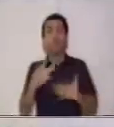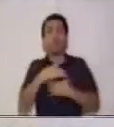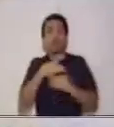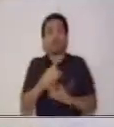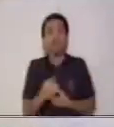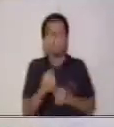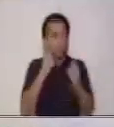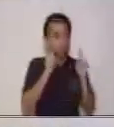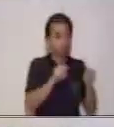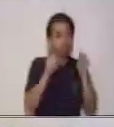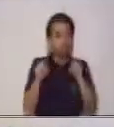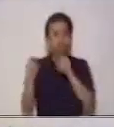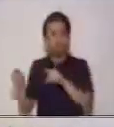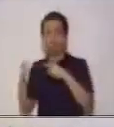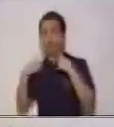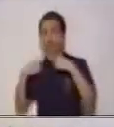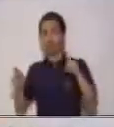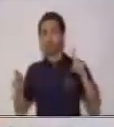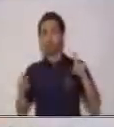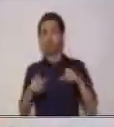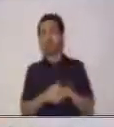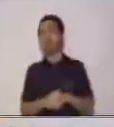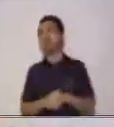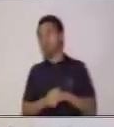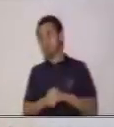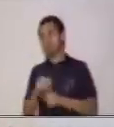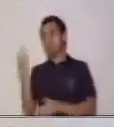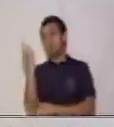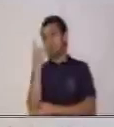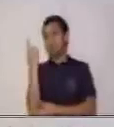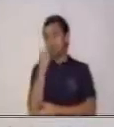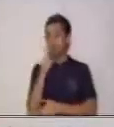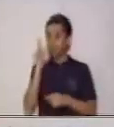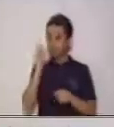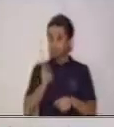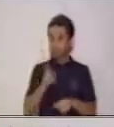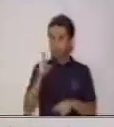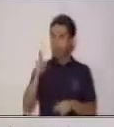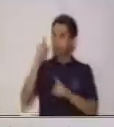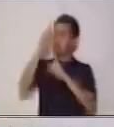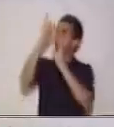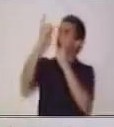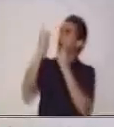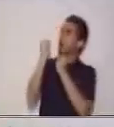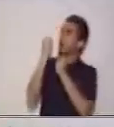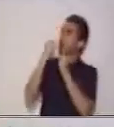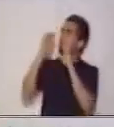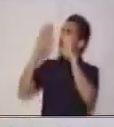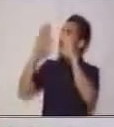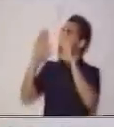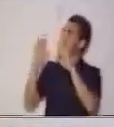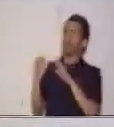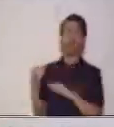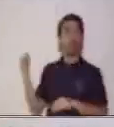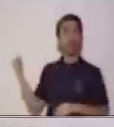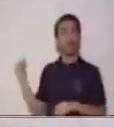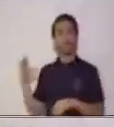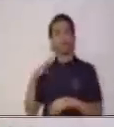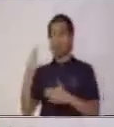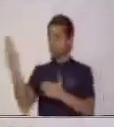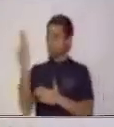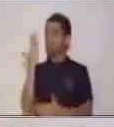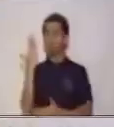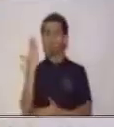personas. Entonces, es muy importante que tú te hagas estas preguntas cuando tienes un anuncio publicitario.